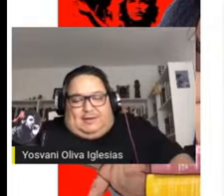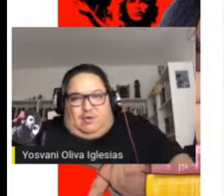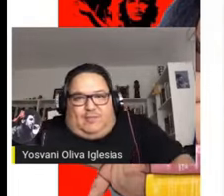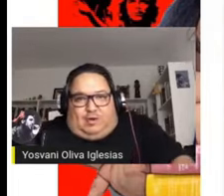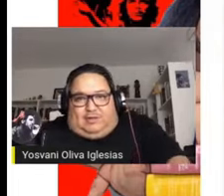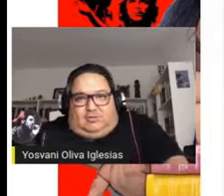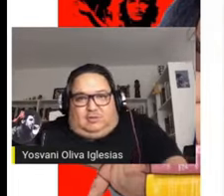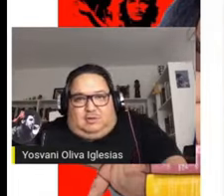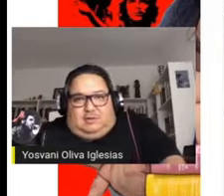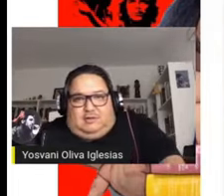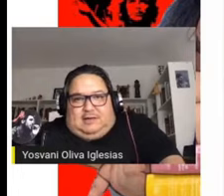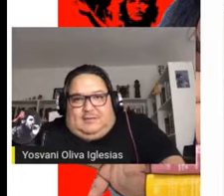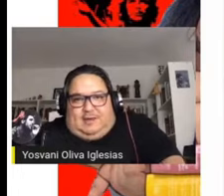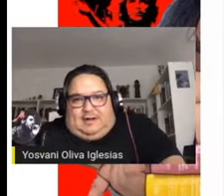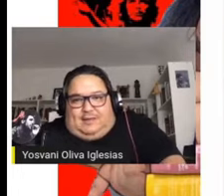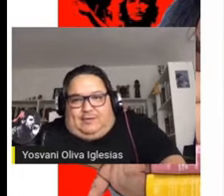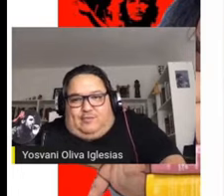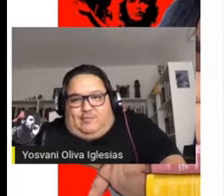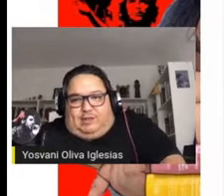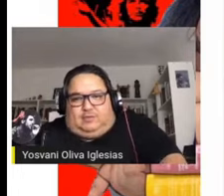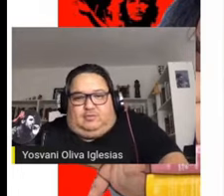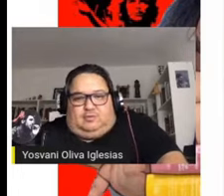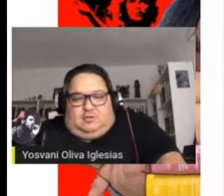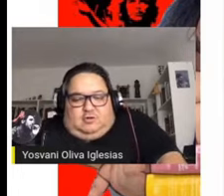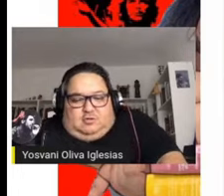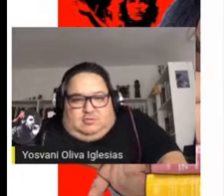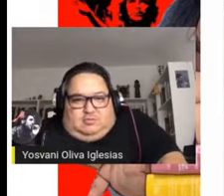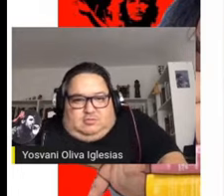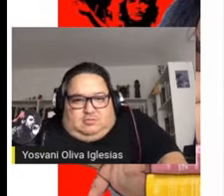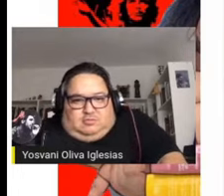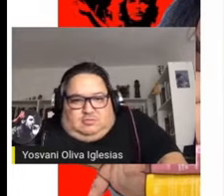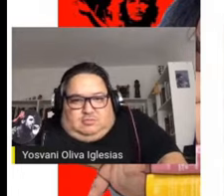Si no, lo agrando un poquito. Déjenme agrandarlo un poquito.